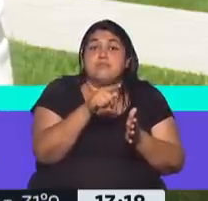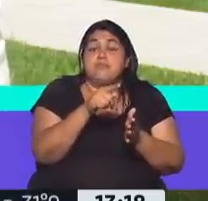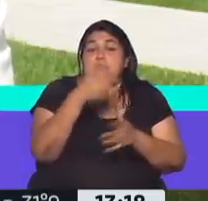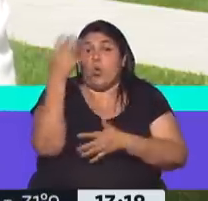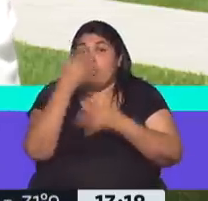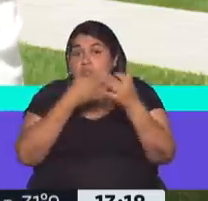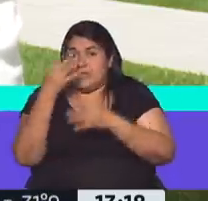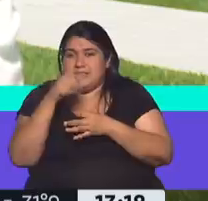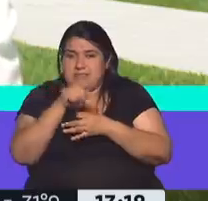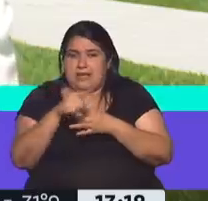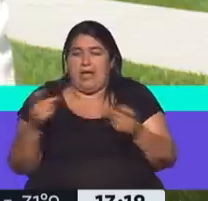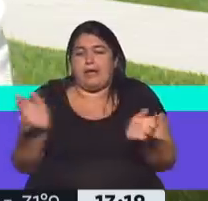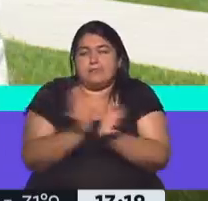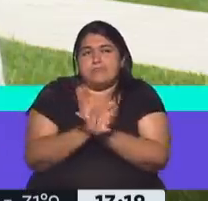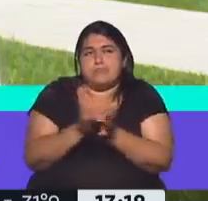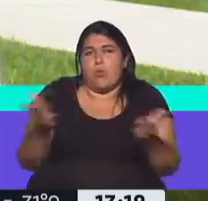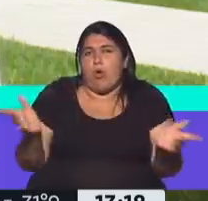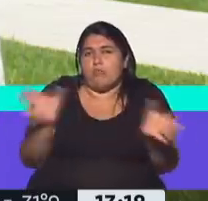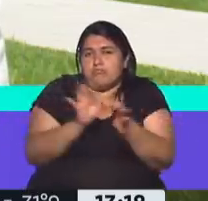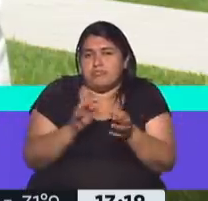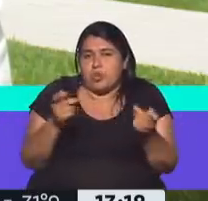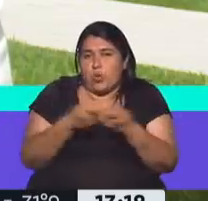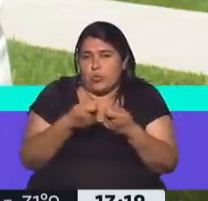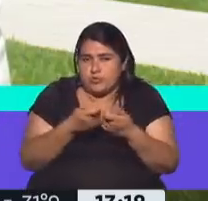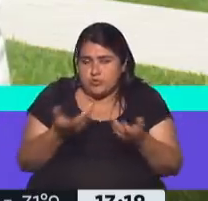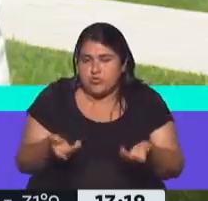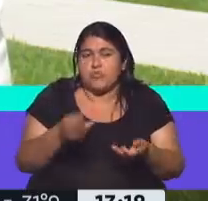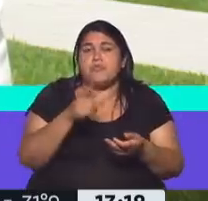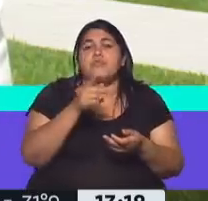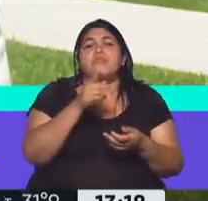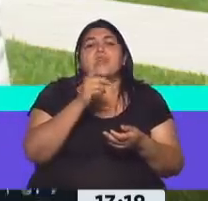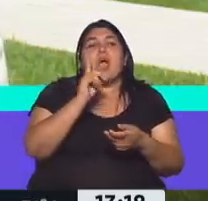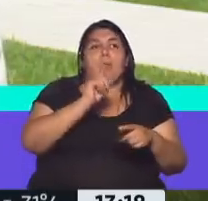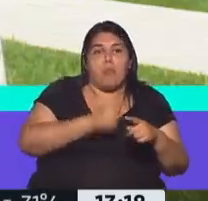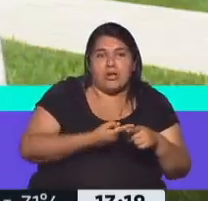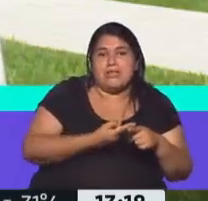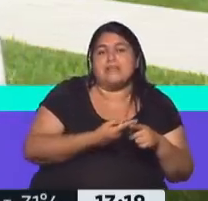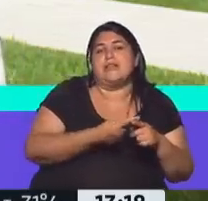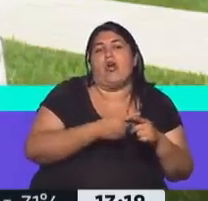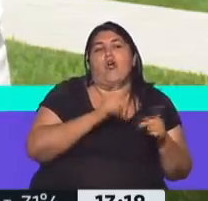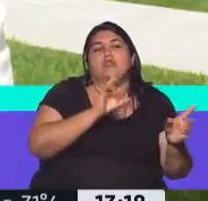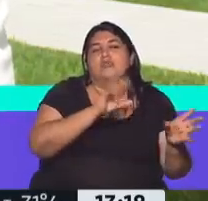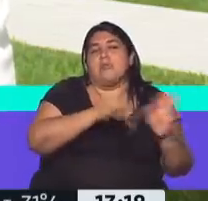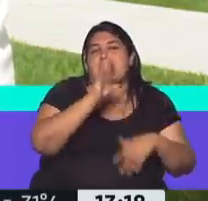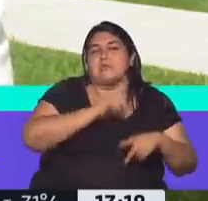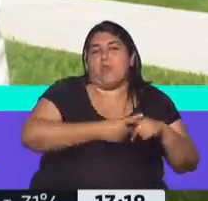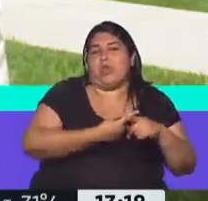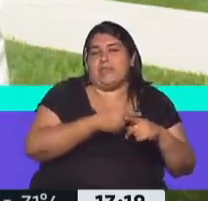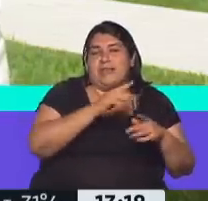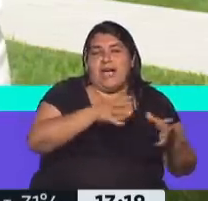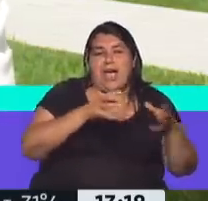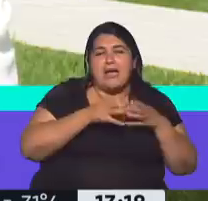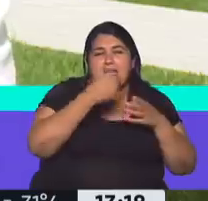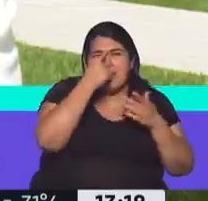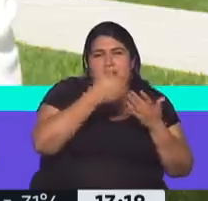judicial, que es una parte de los judiciales, junto con los políticos neoliberales, y bueno, acá lo que